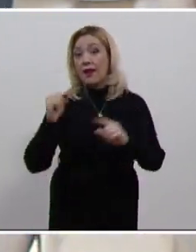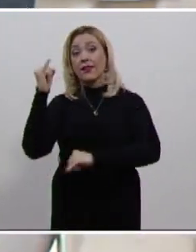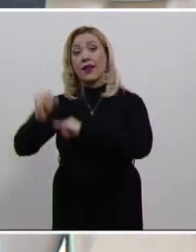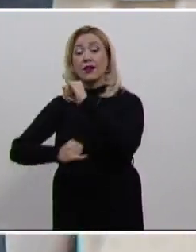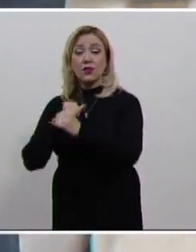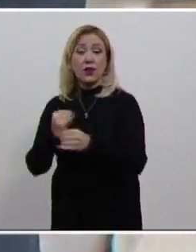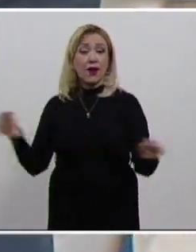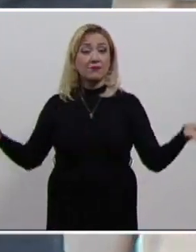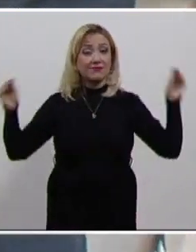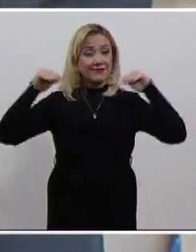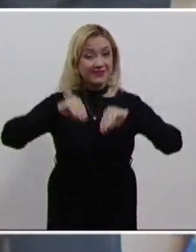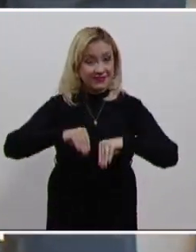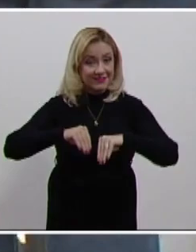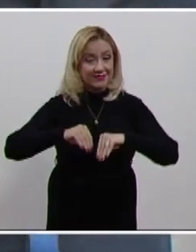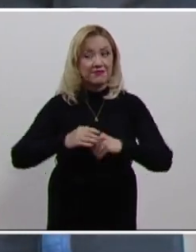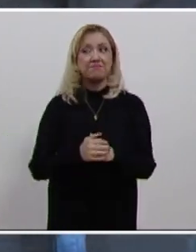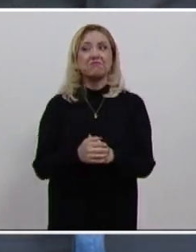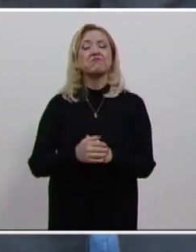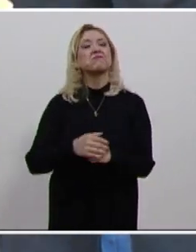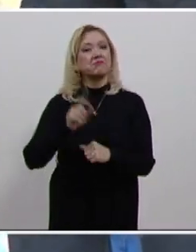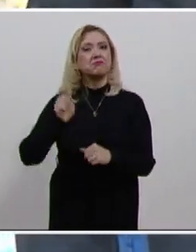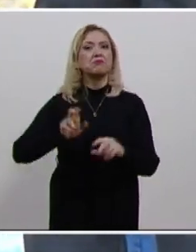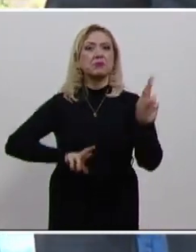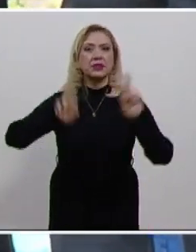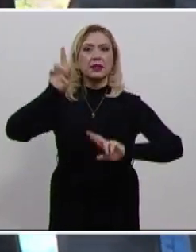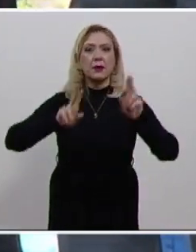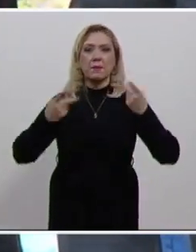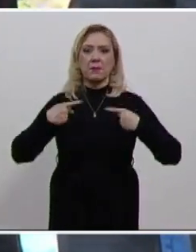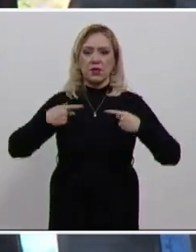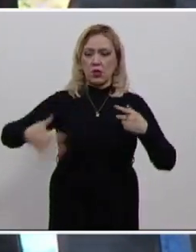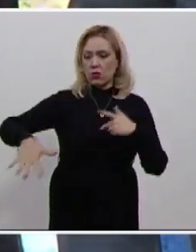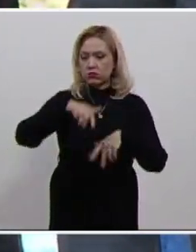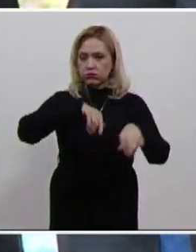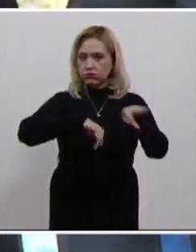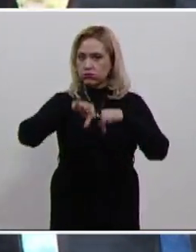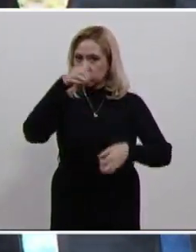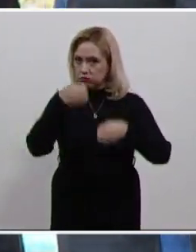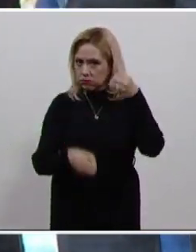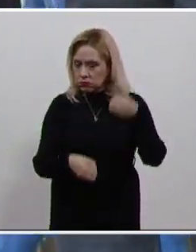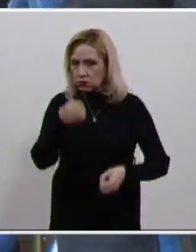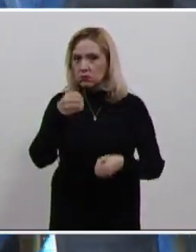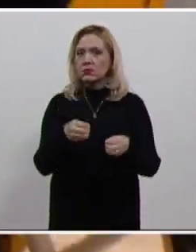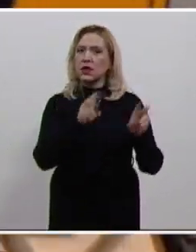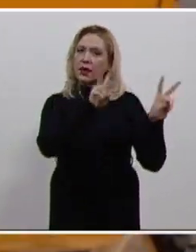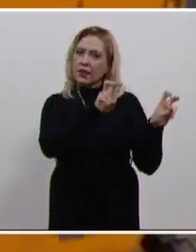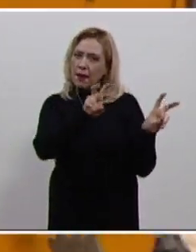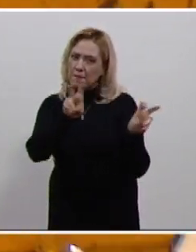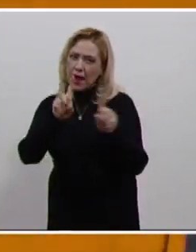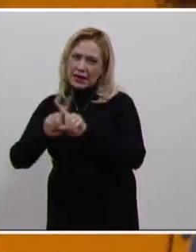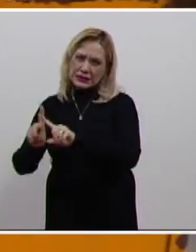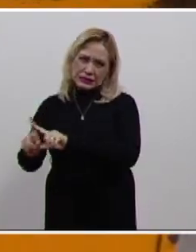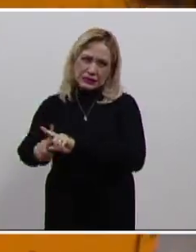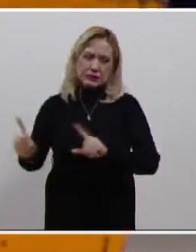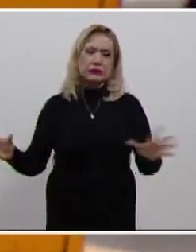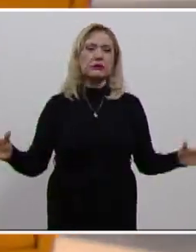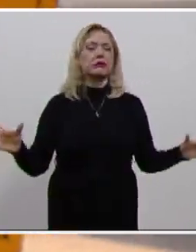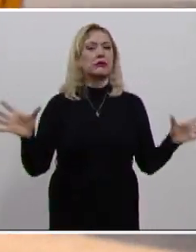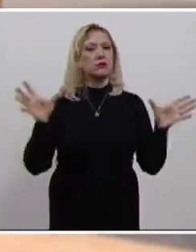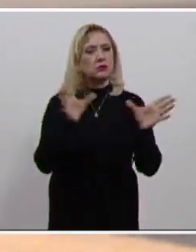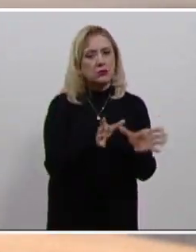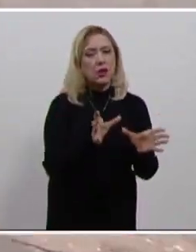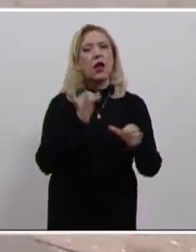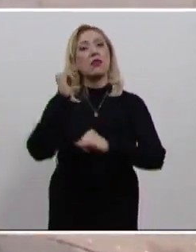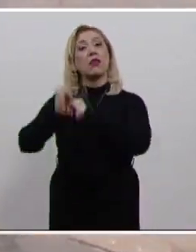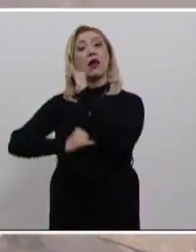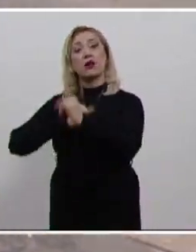en esta materia. Cuenta con la participación de personal jurisdiccional de distintas materias y ámbitos de la justicia, organismos